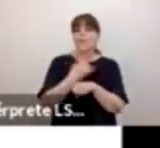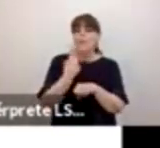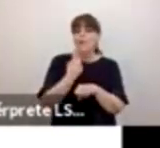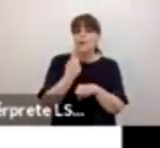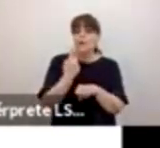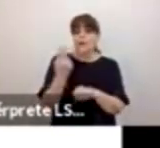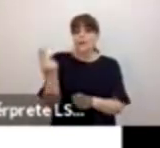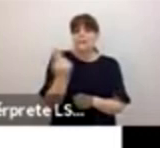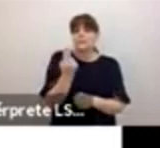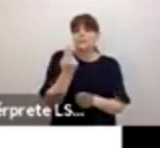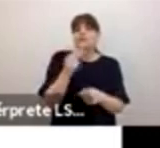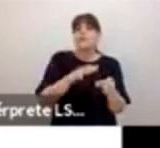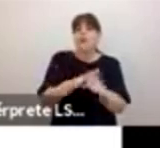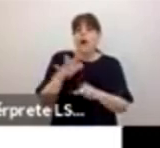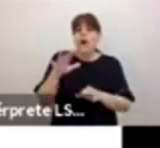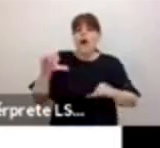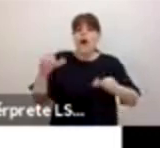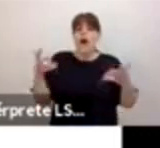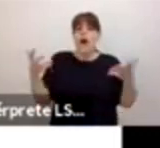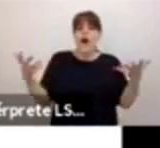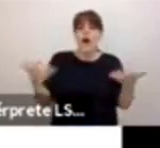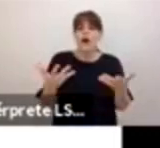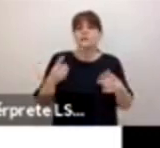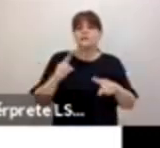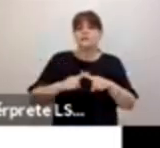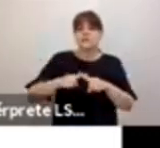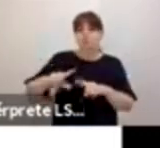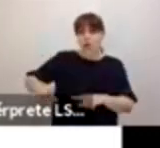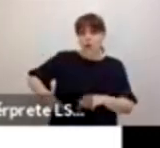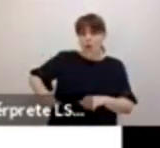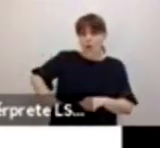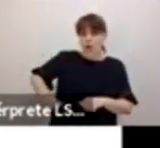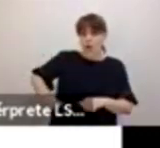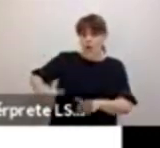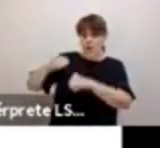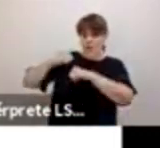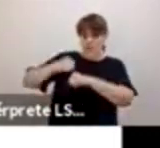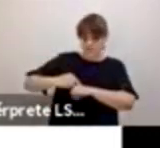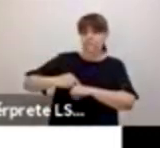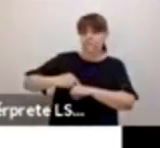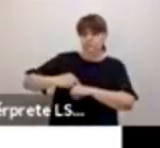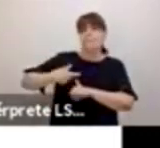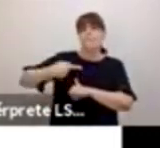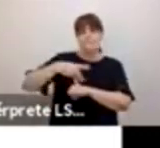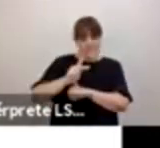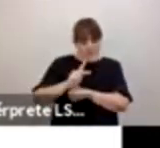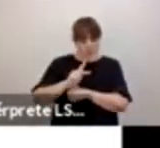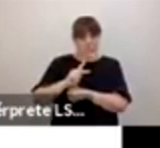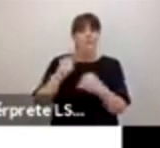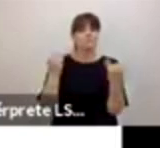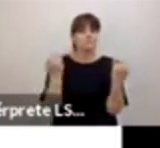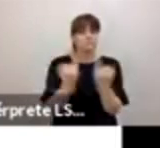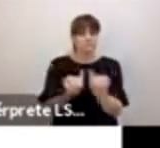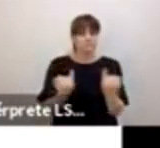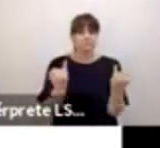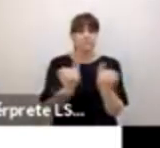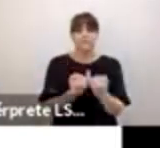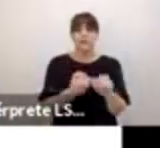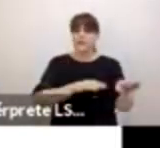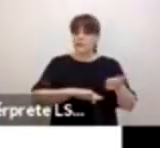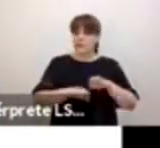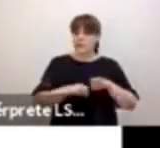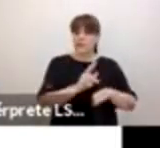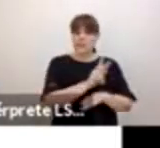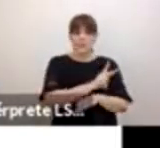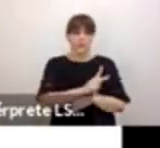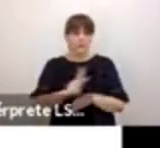de las acciones gubernamentales, sino también de la, el trabajo de todos